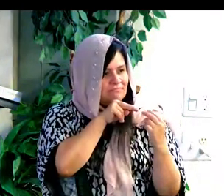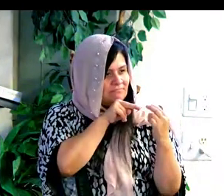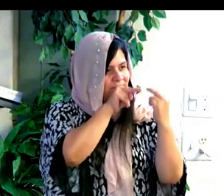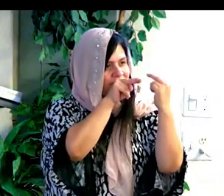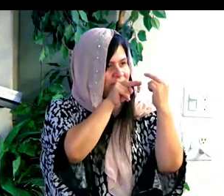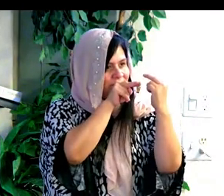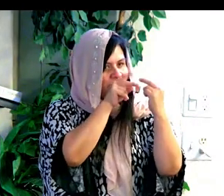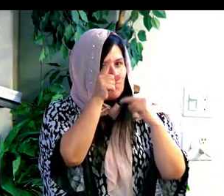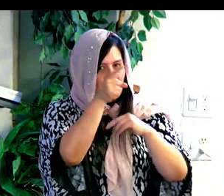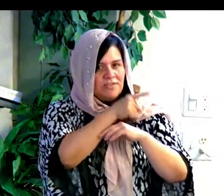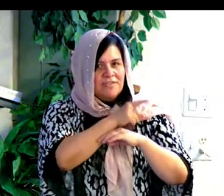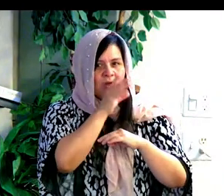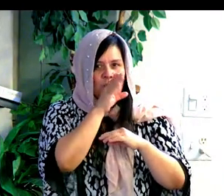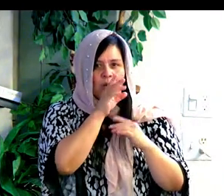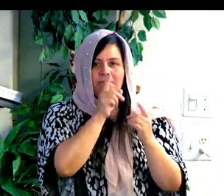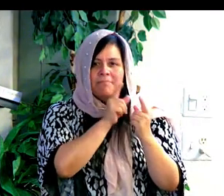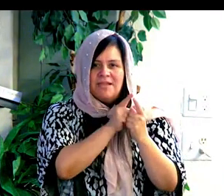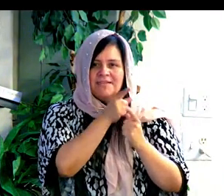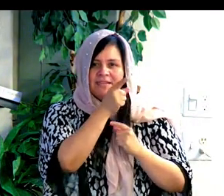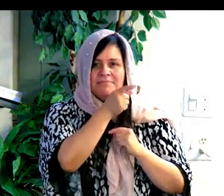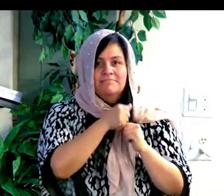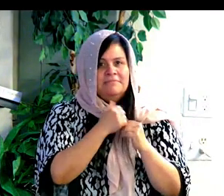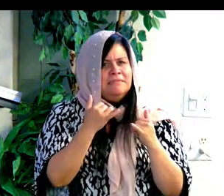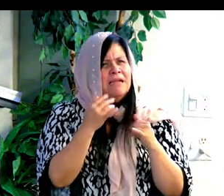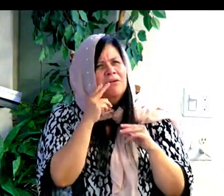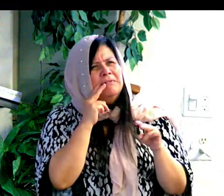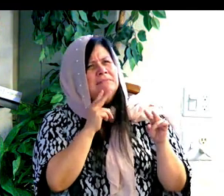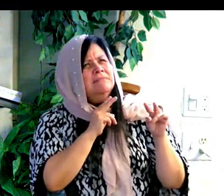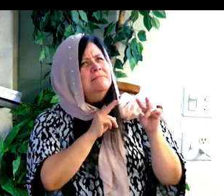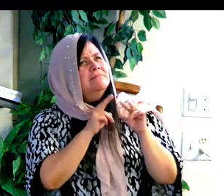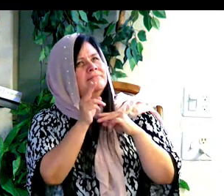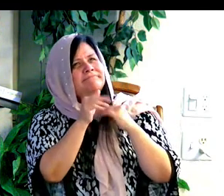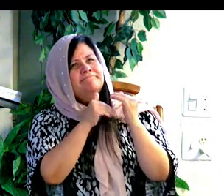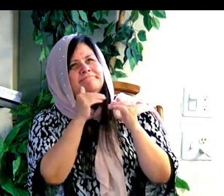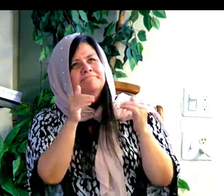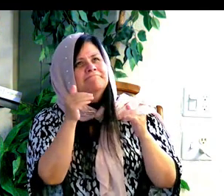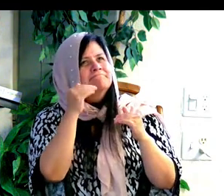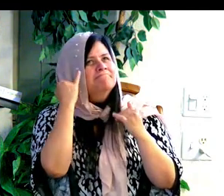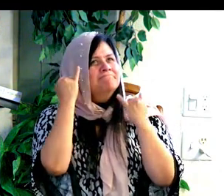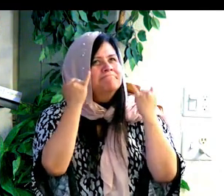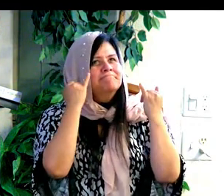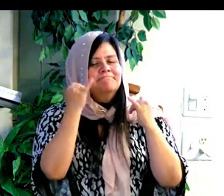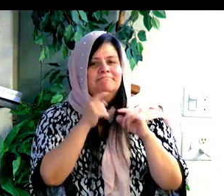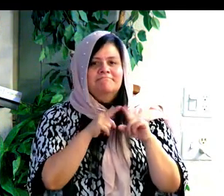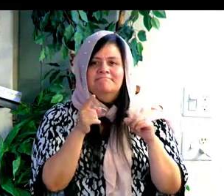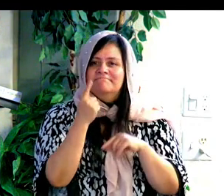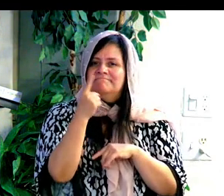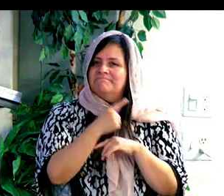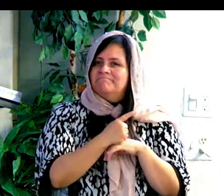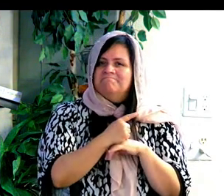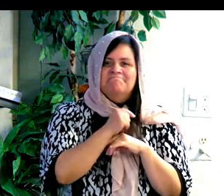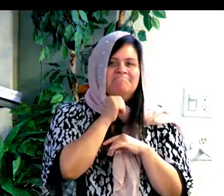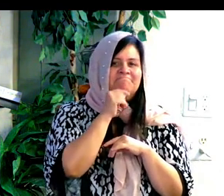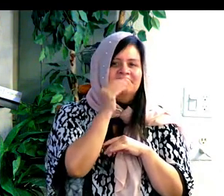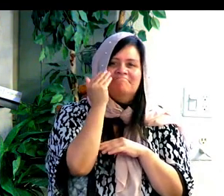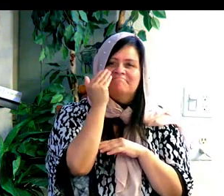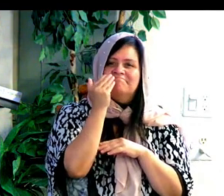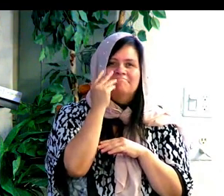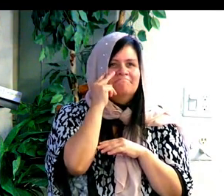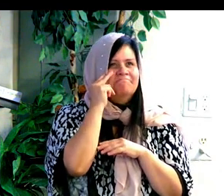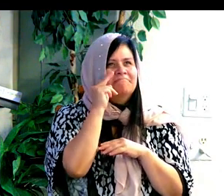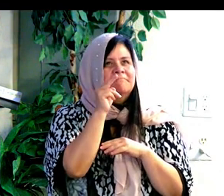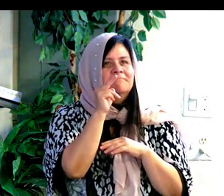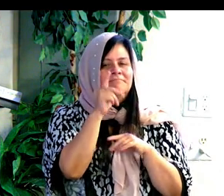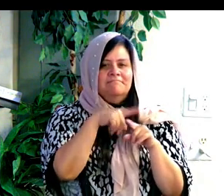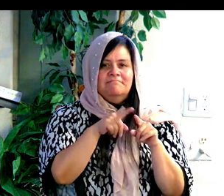Dice en Apocalipsis, bienaventurados ellos que son invitados a la fiesta de la boda. This is the final in gathering. This is la